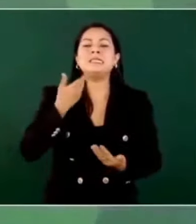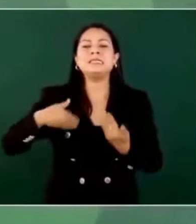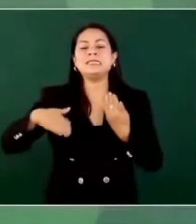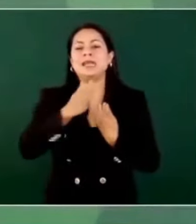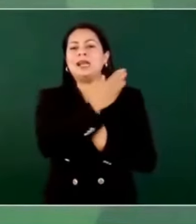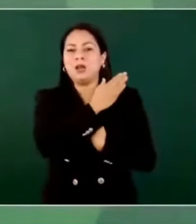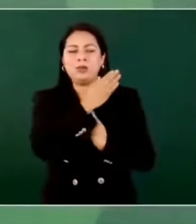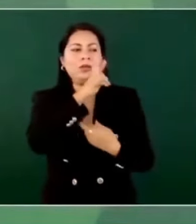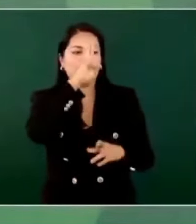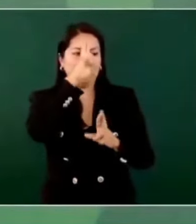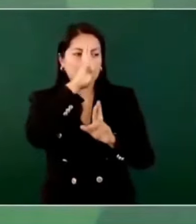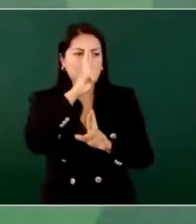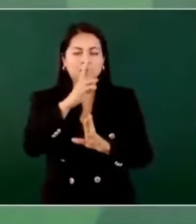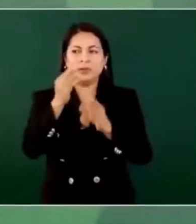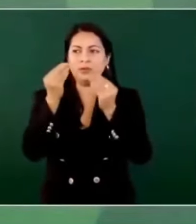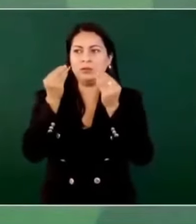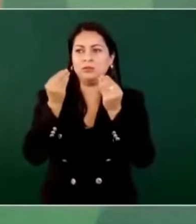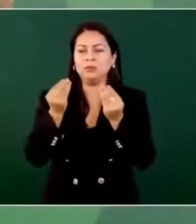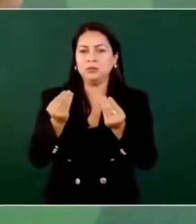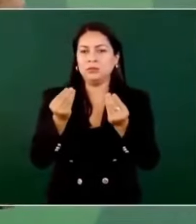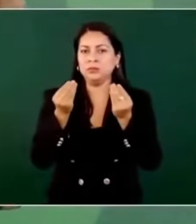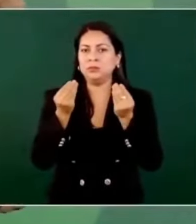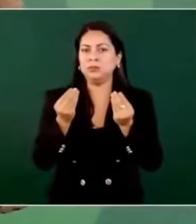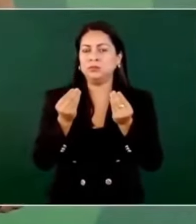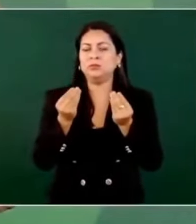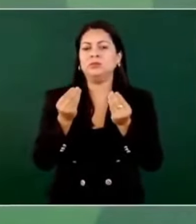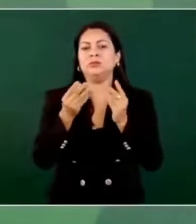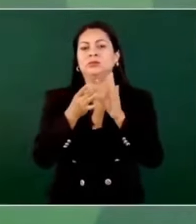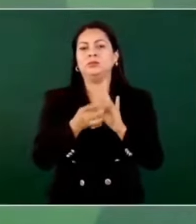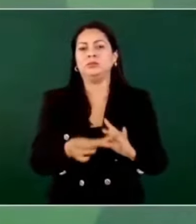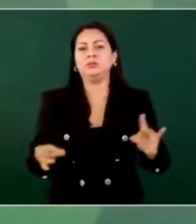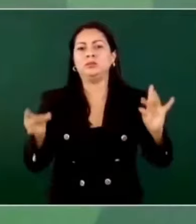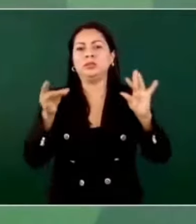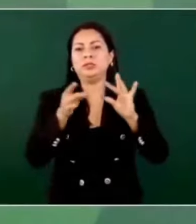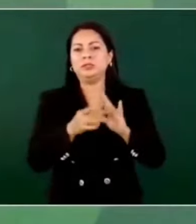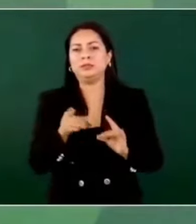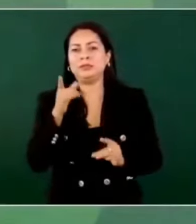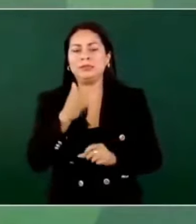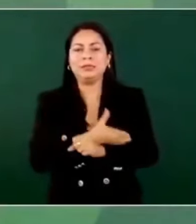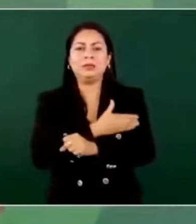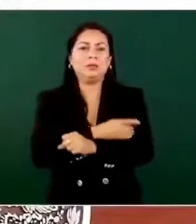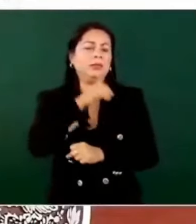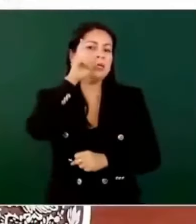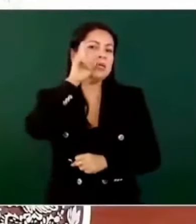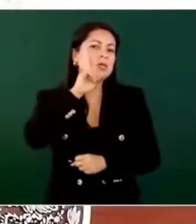yo respeto mucho, ¿no?, lo que dice esta compañera,